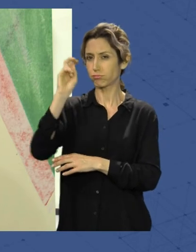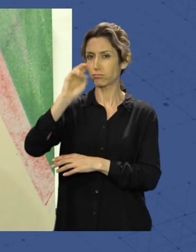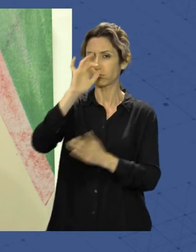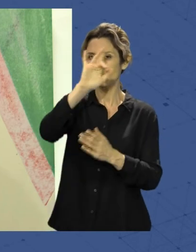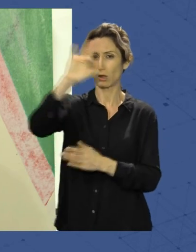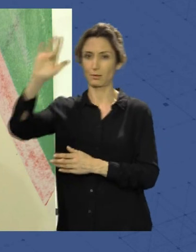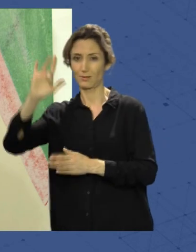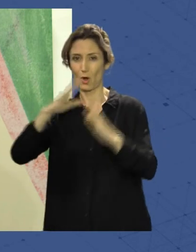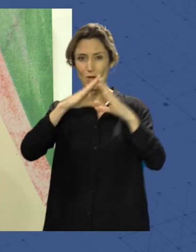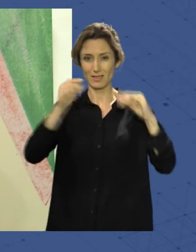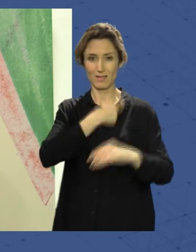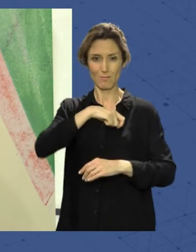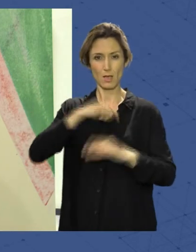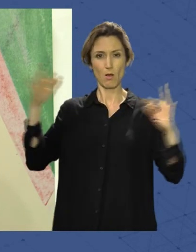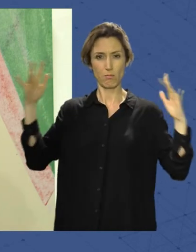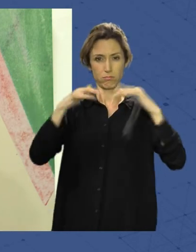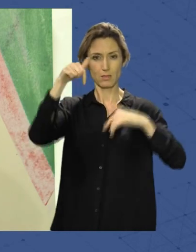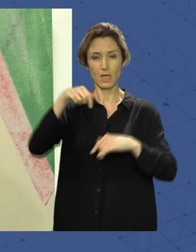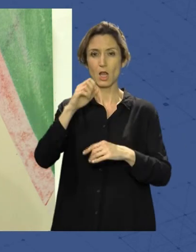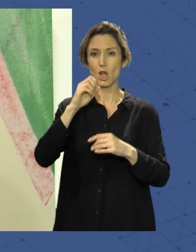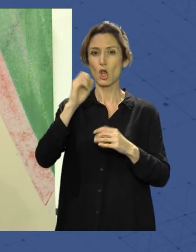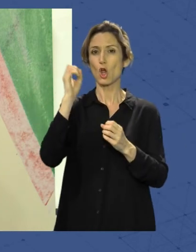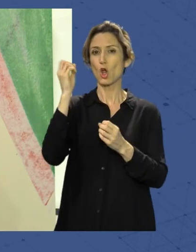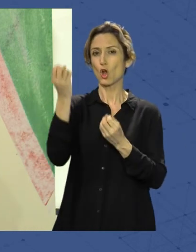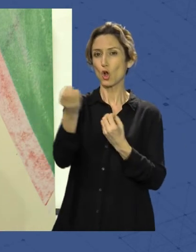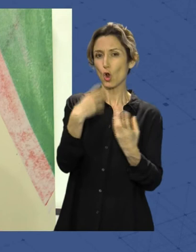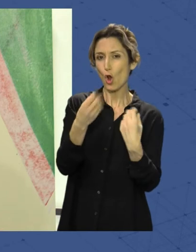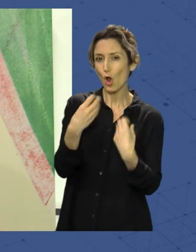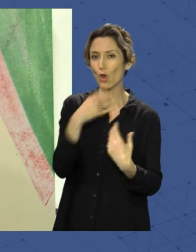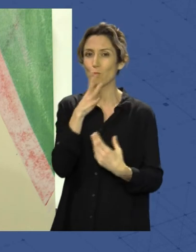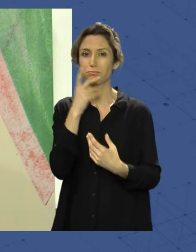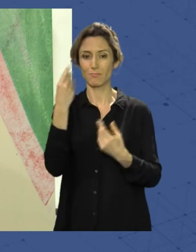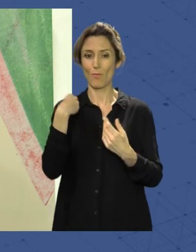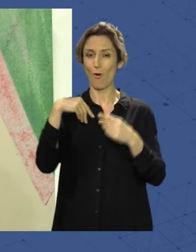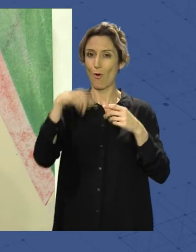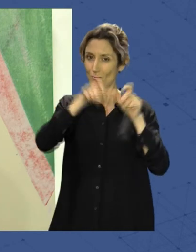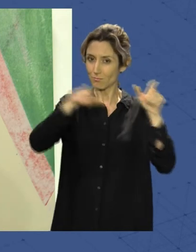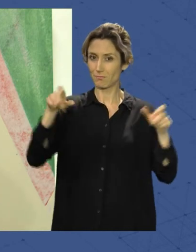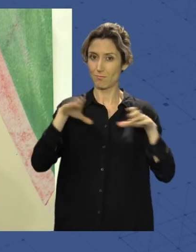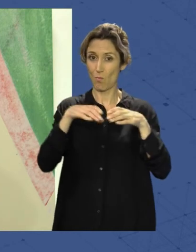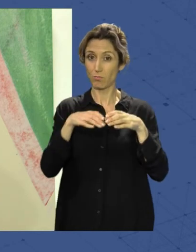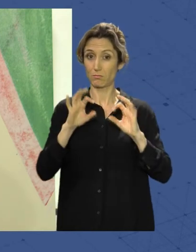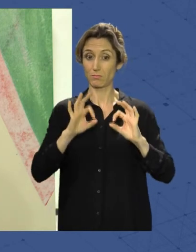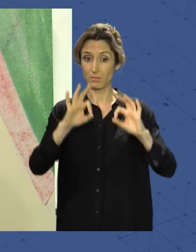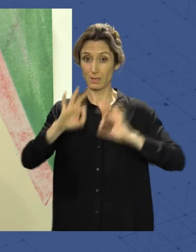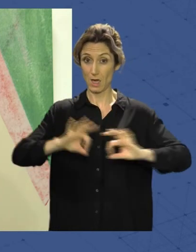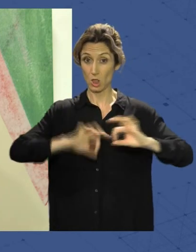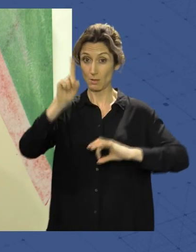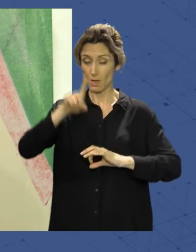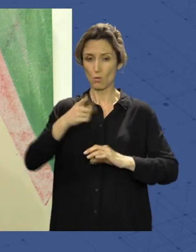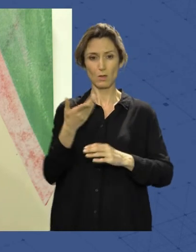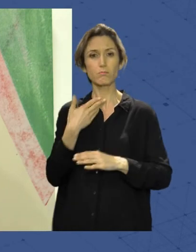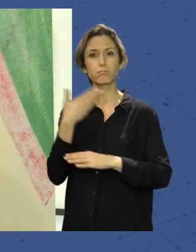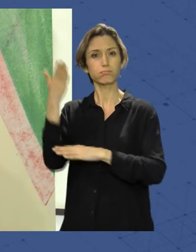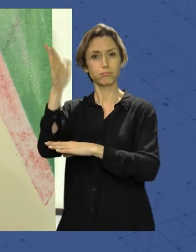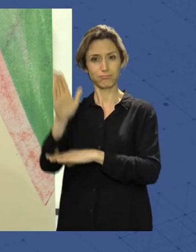universidades de España coloquios con gente del mundo del teatro y luego vamos a tener también una representación que